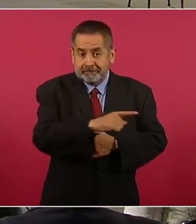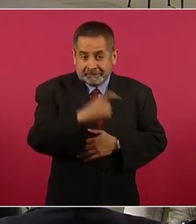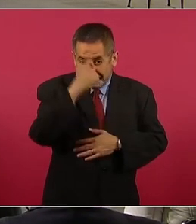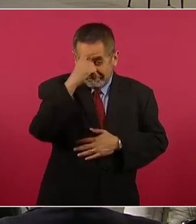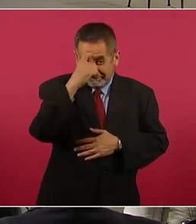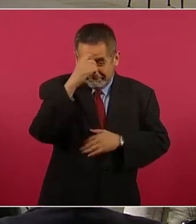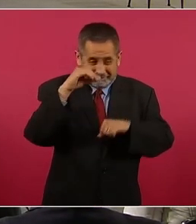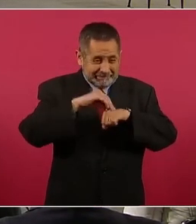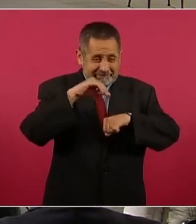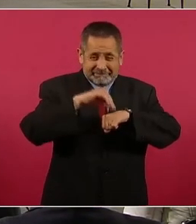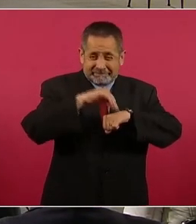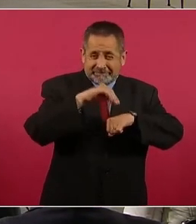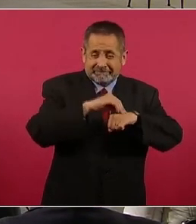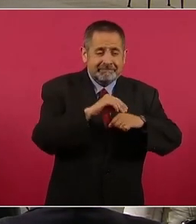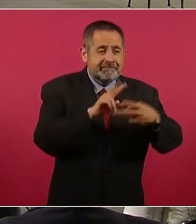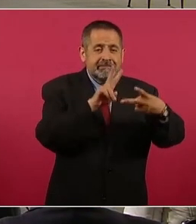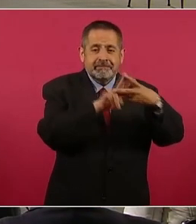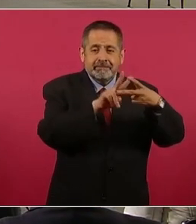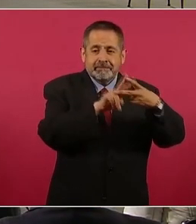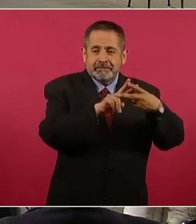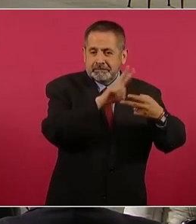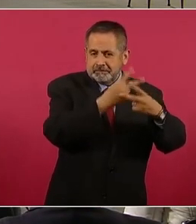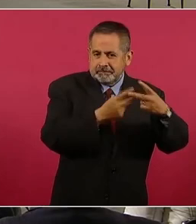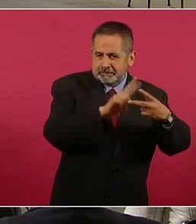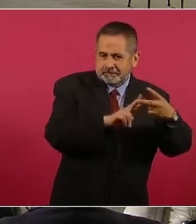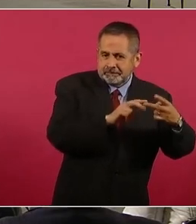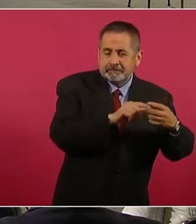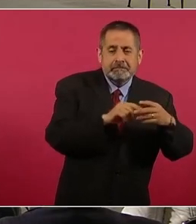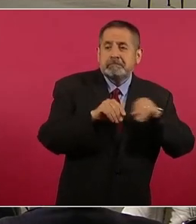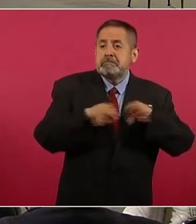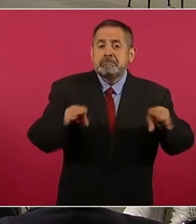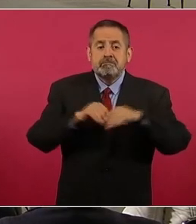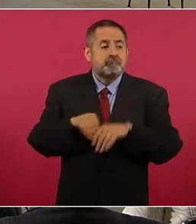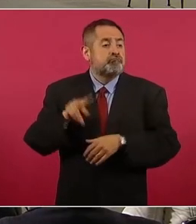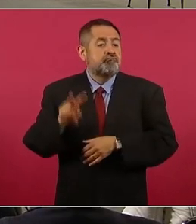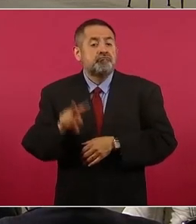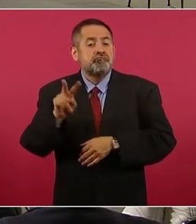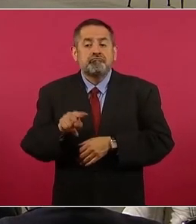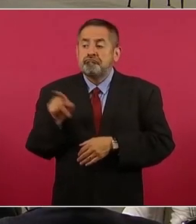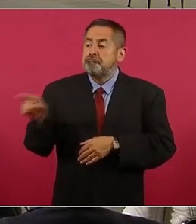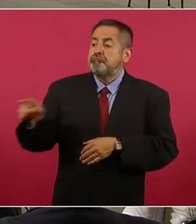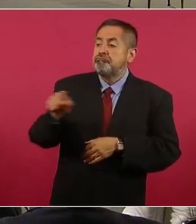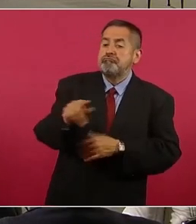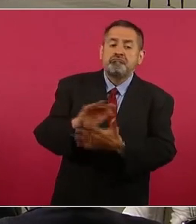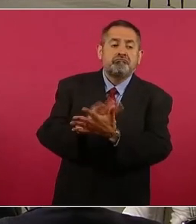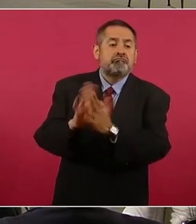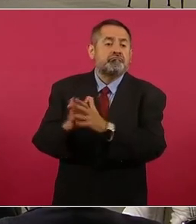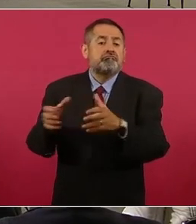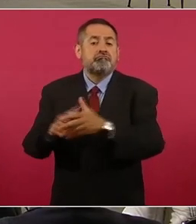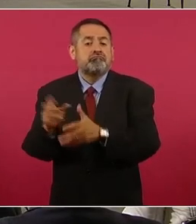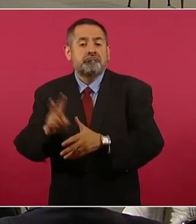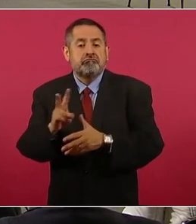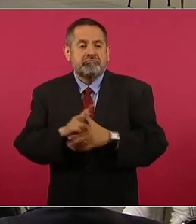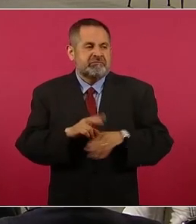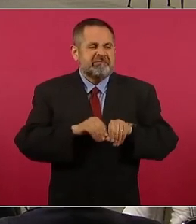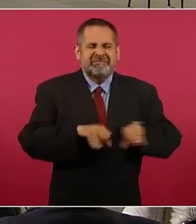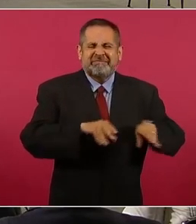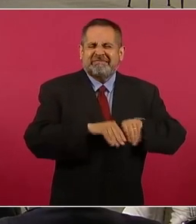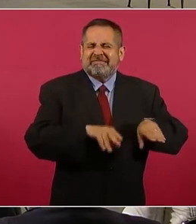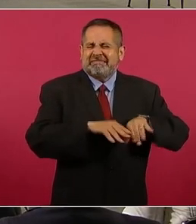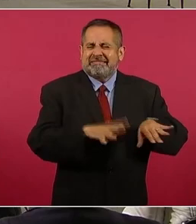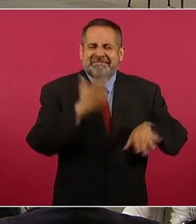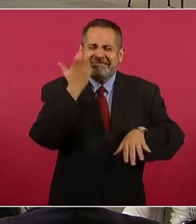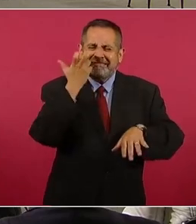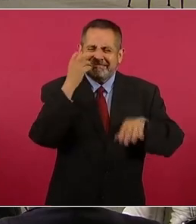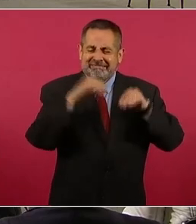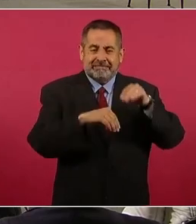desplegar esa narrativa de un pacto con el crimen organizado. Por ejemplo, aquí vemos cómo se